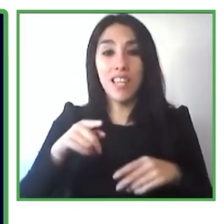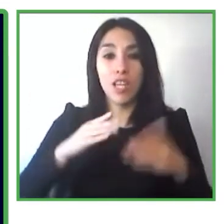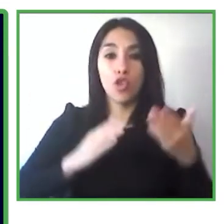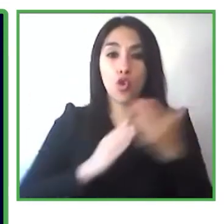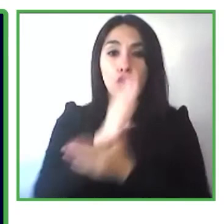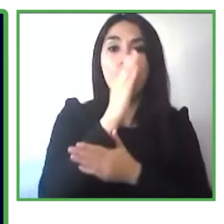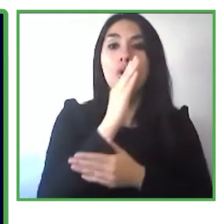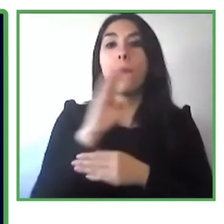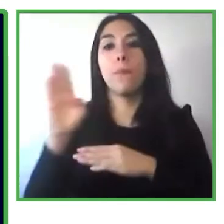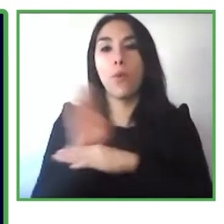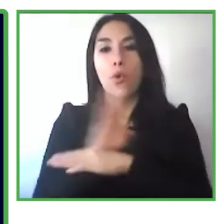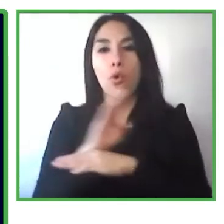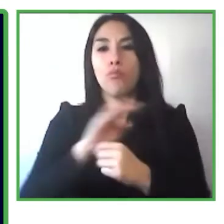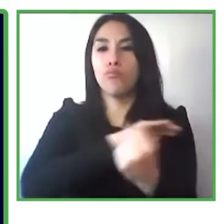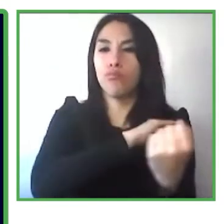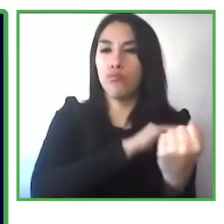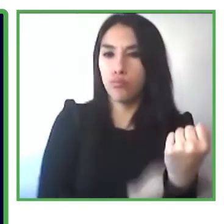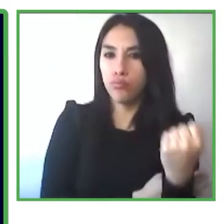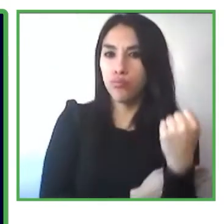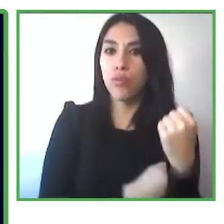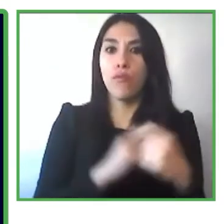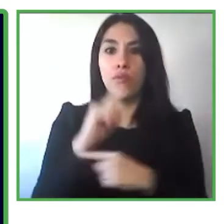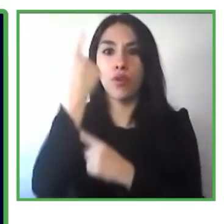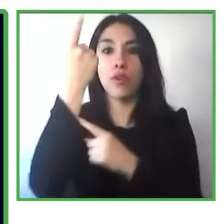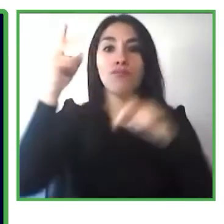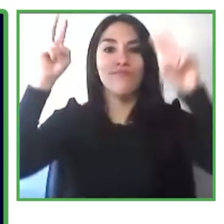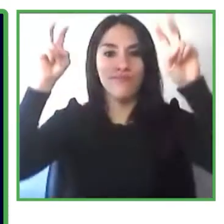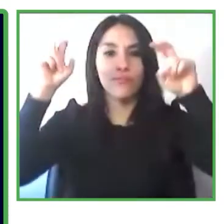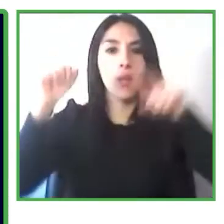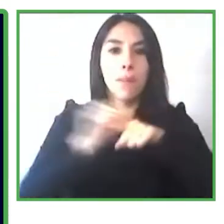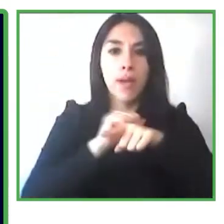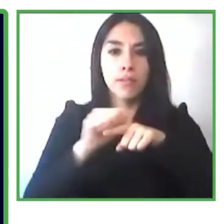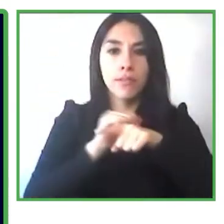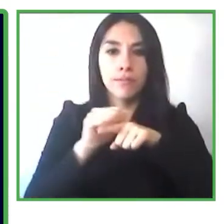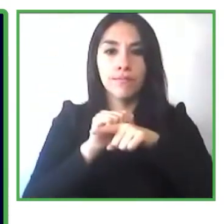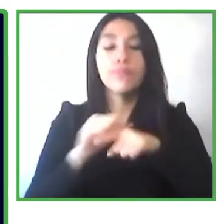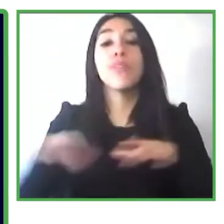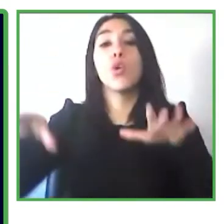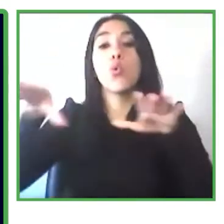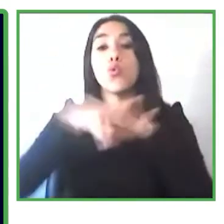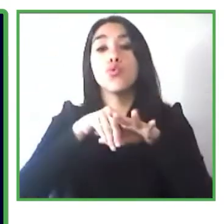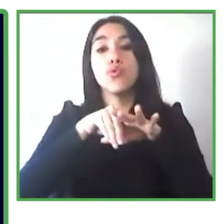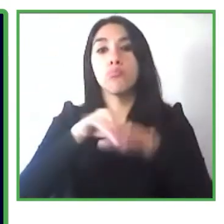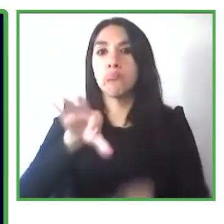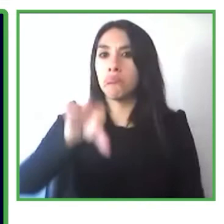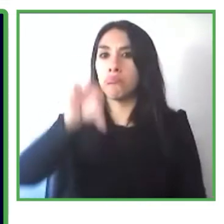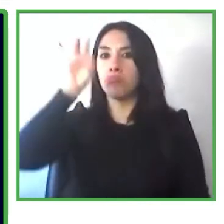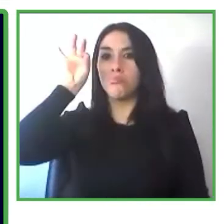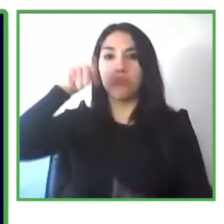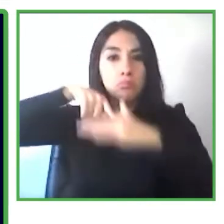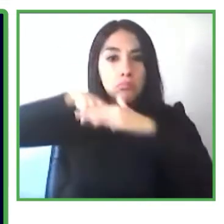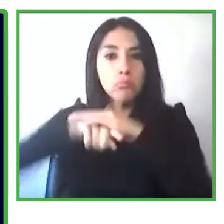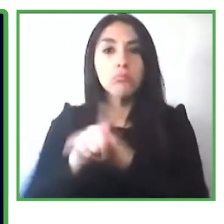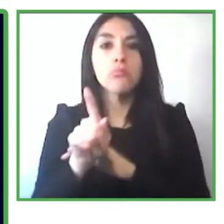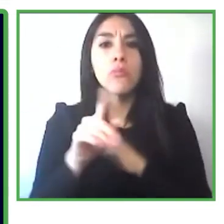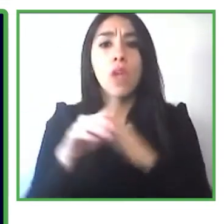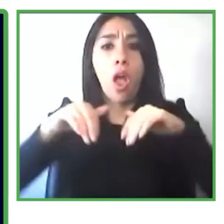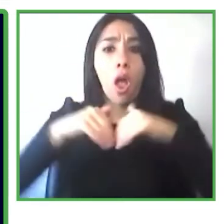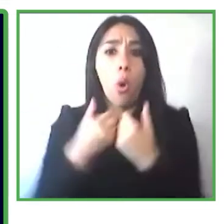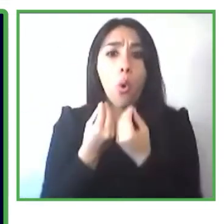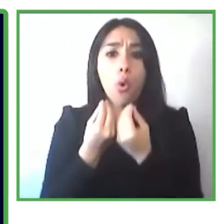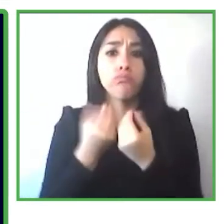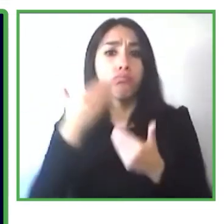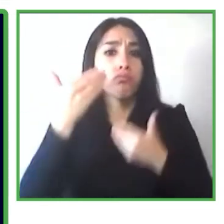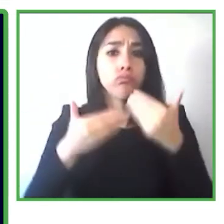abarcativo de la inclusión a través de una hoja de ruta que marca el camino para ser una empresa del futuro